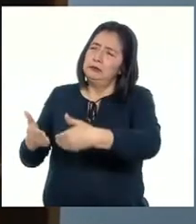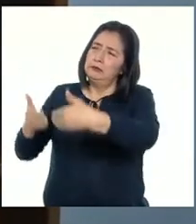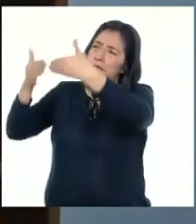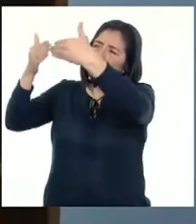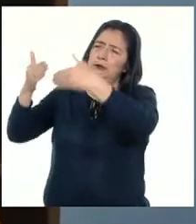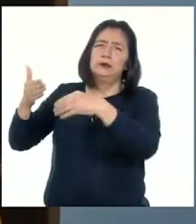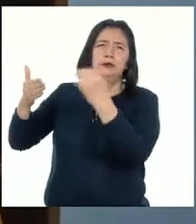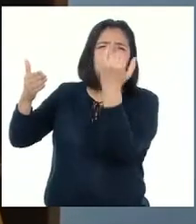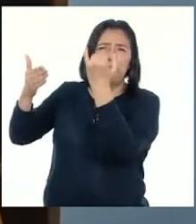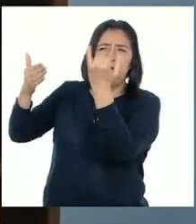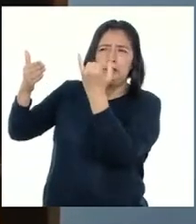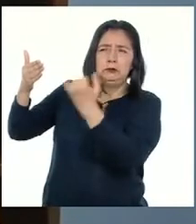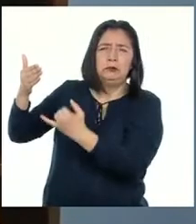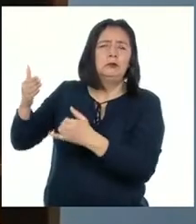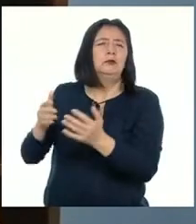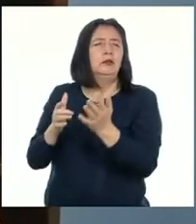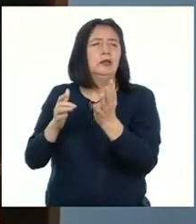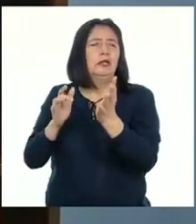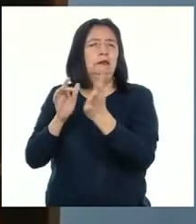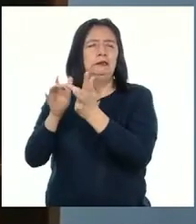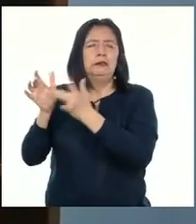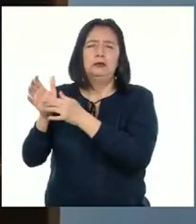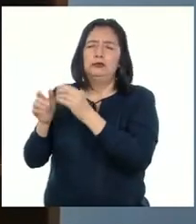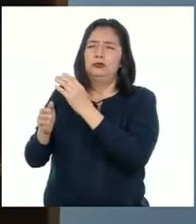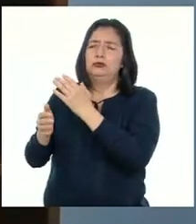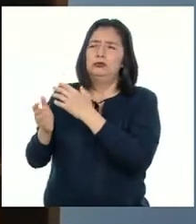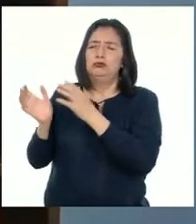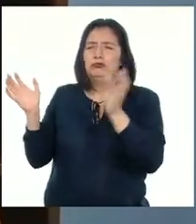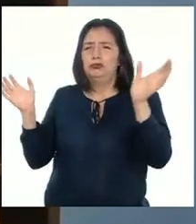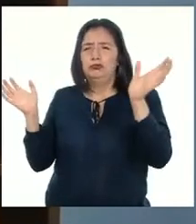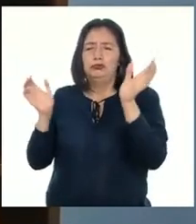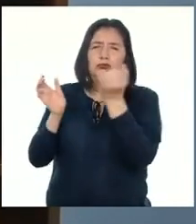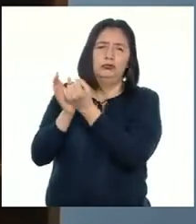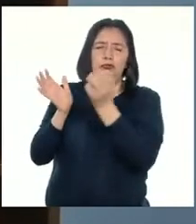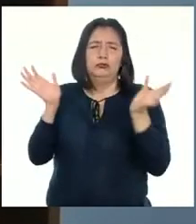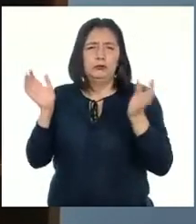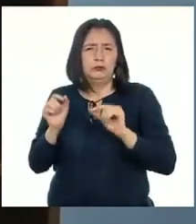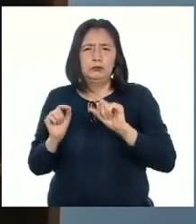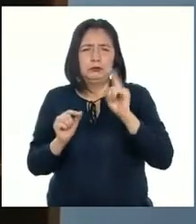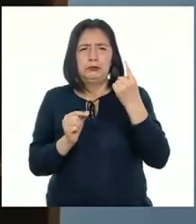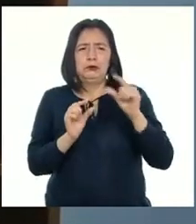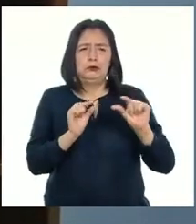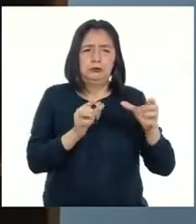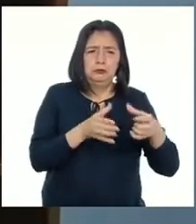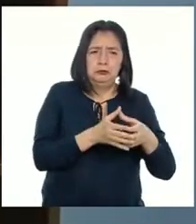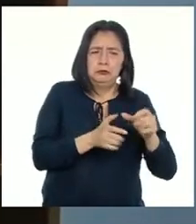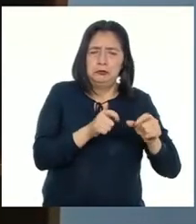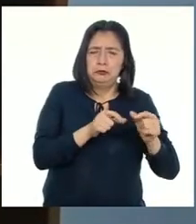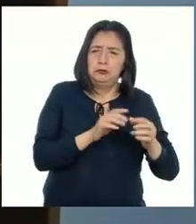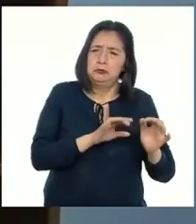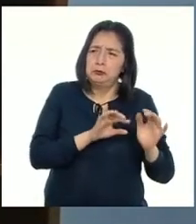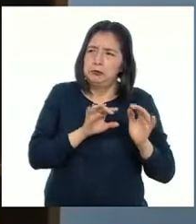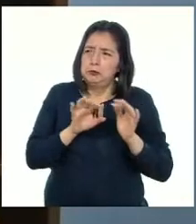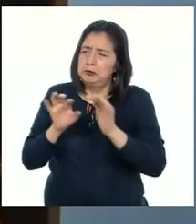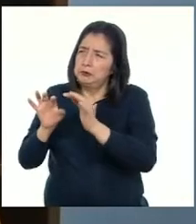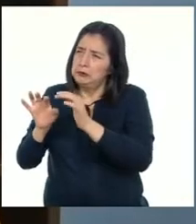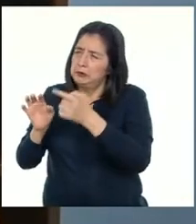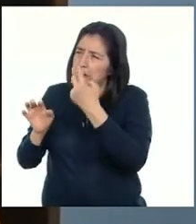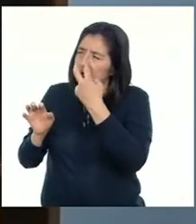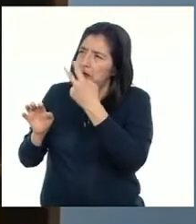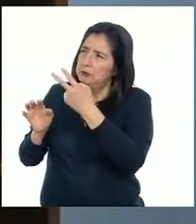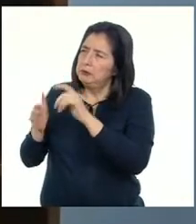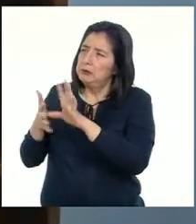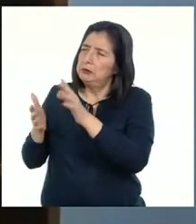En principio, solo era visitado por la cofradía de Pachacamilla Sin embargo, poco a poco Se escucharon sobre esos